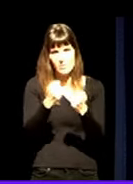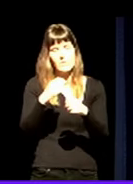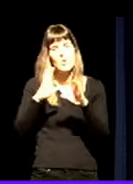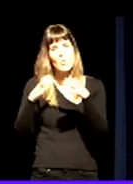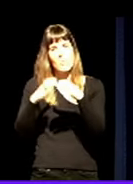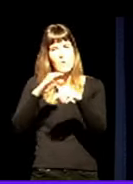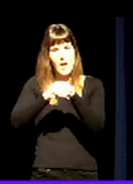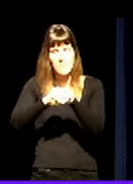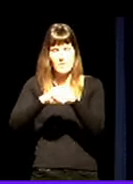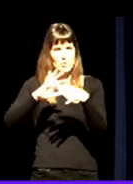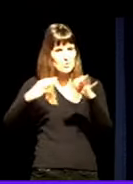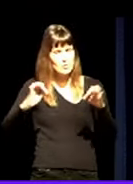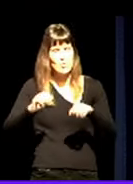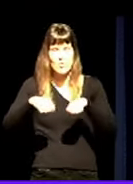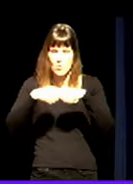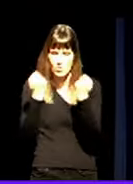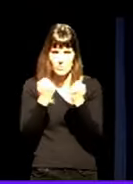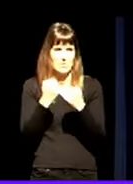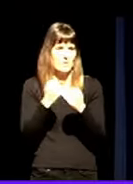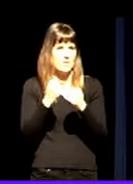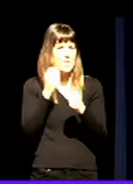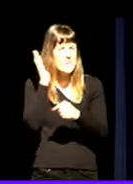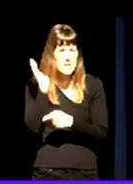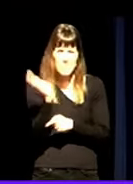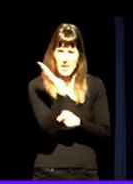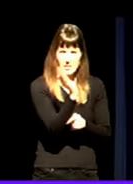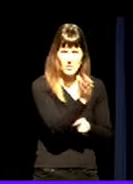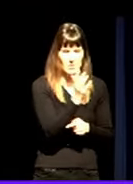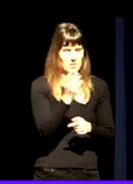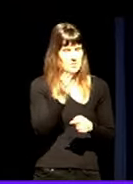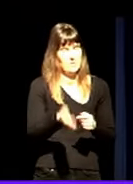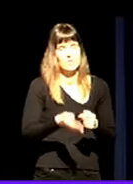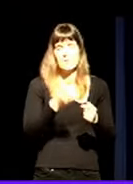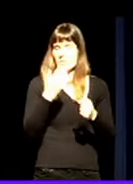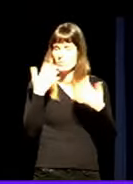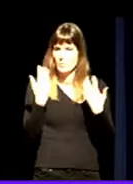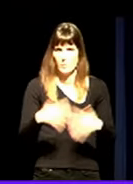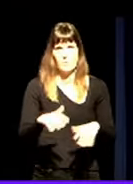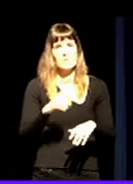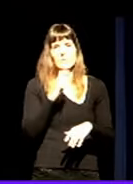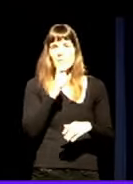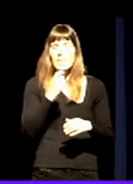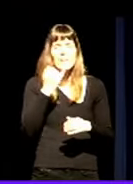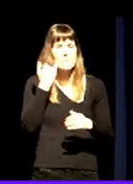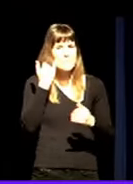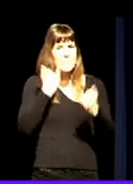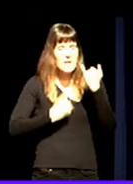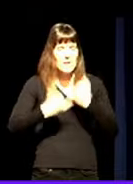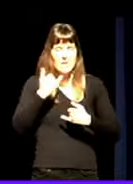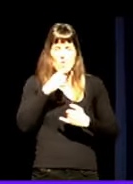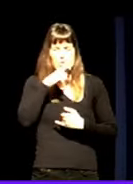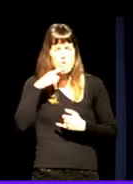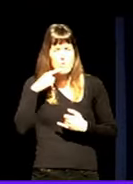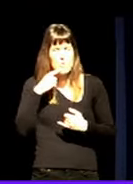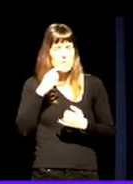de amigos rotos, hay un impacto que os puedo asegurar. Es una herida que a veces no se